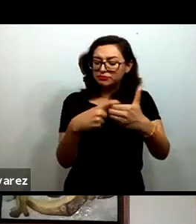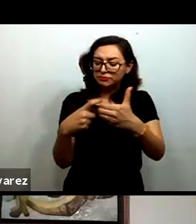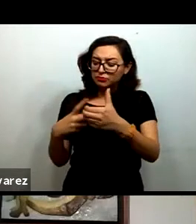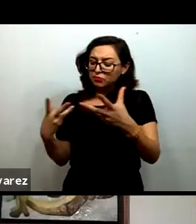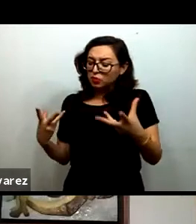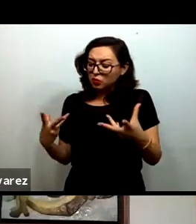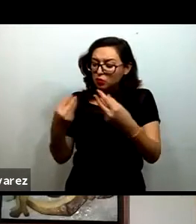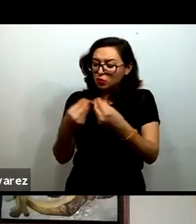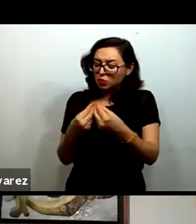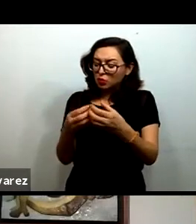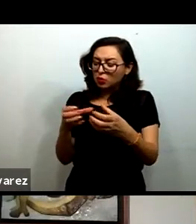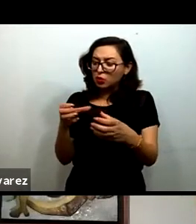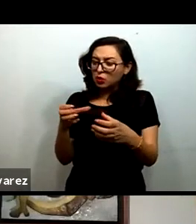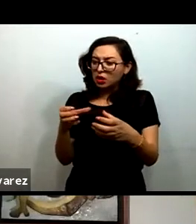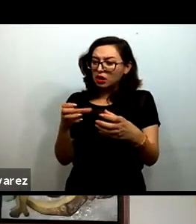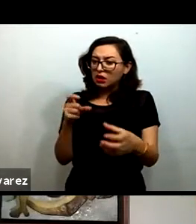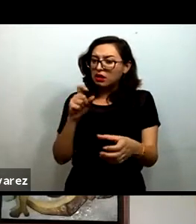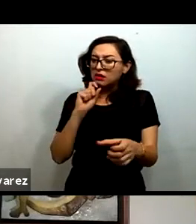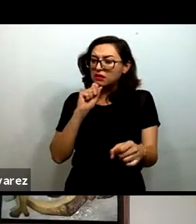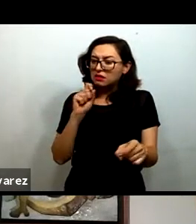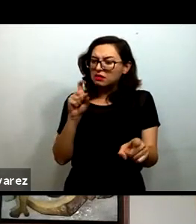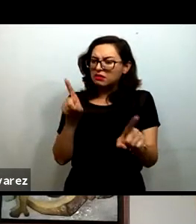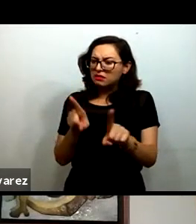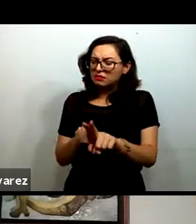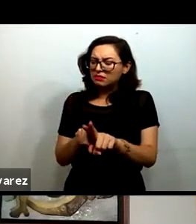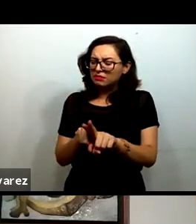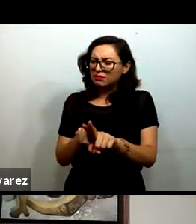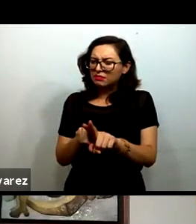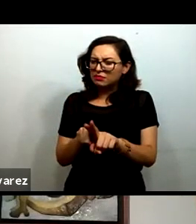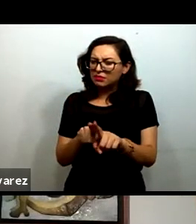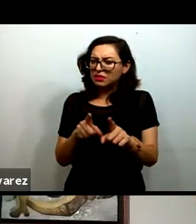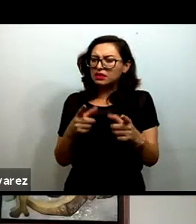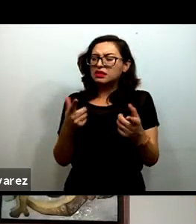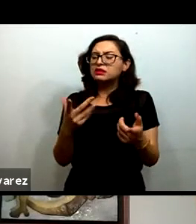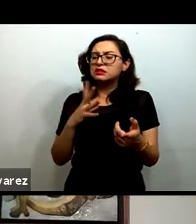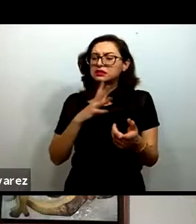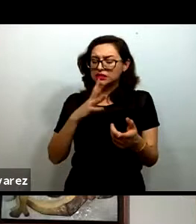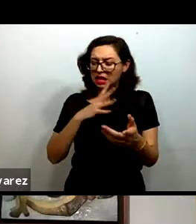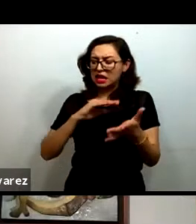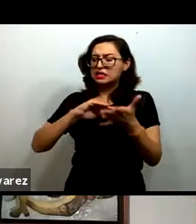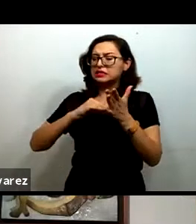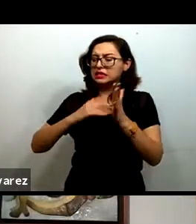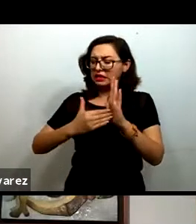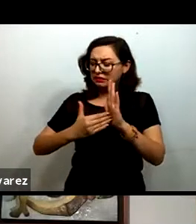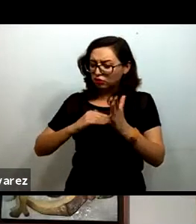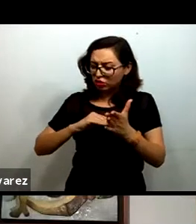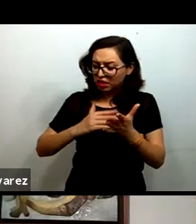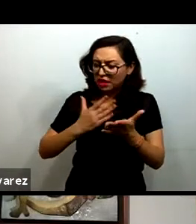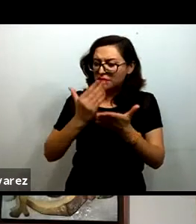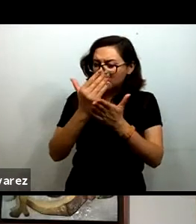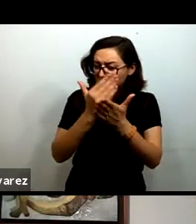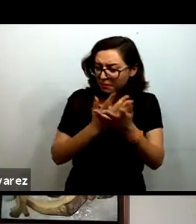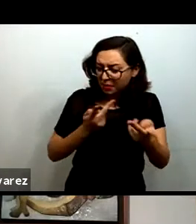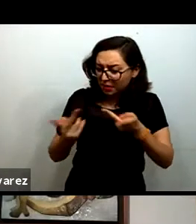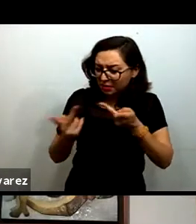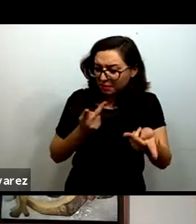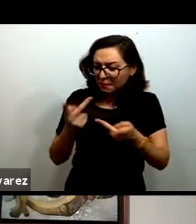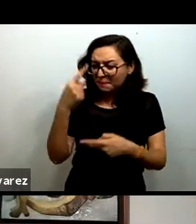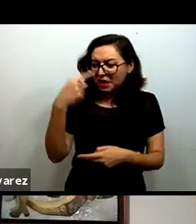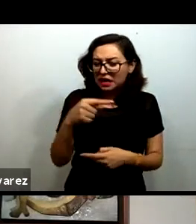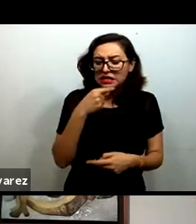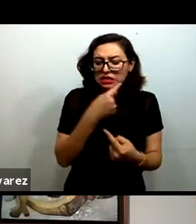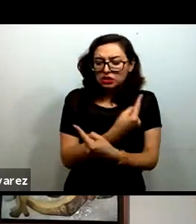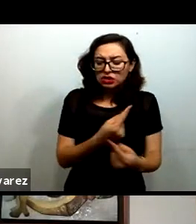que formó parte del colectivo se encuentra la Estrategia Nacional de Atención a la Primera Infancia, Primera Política Pública Integral